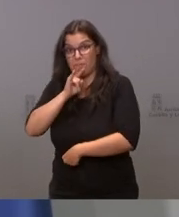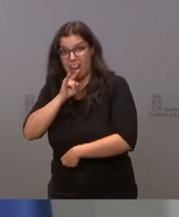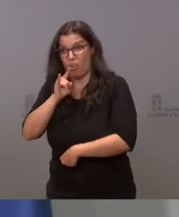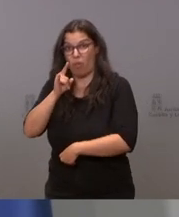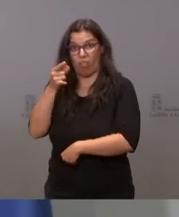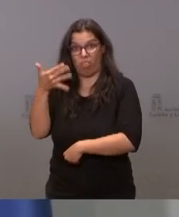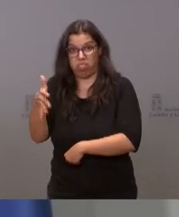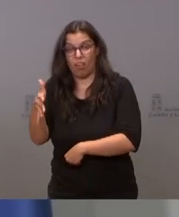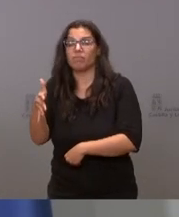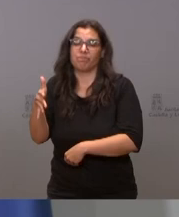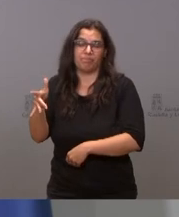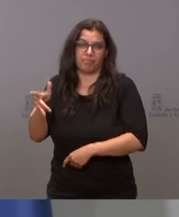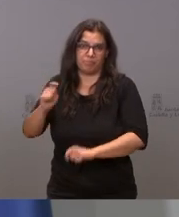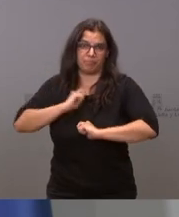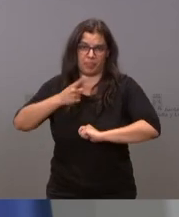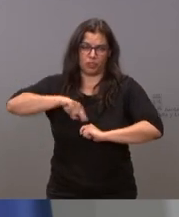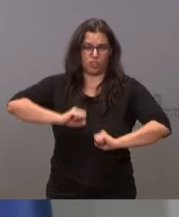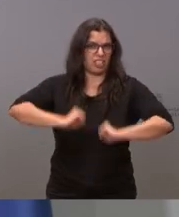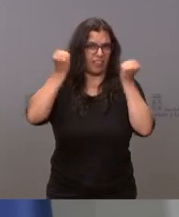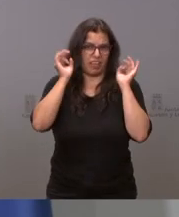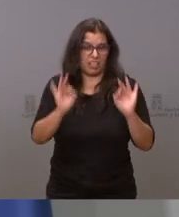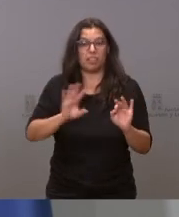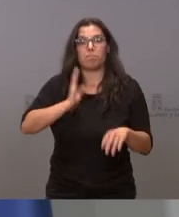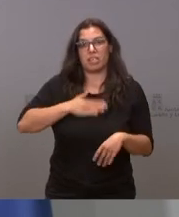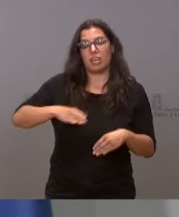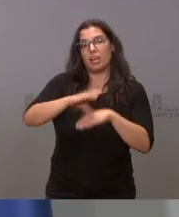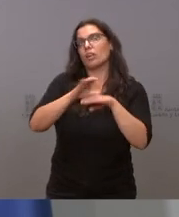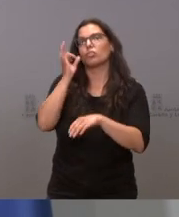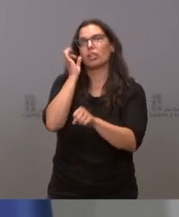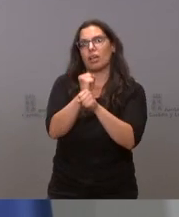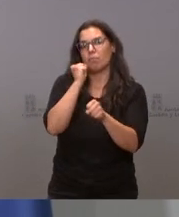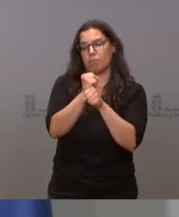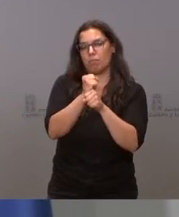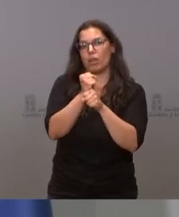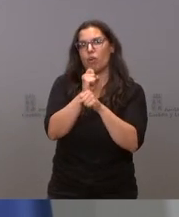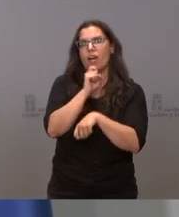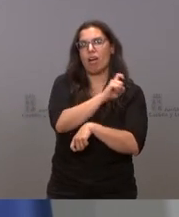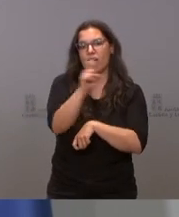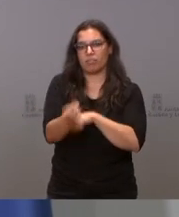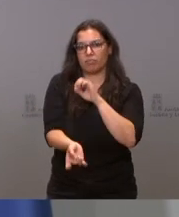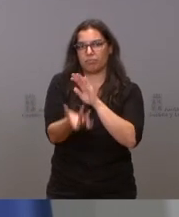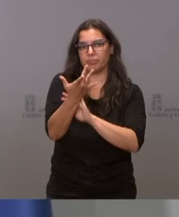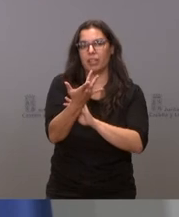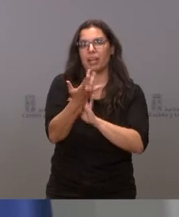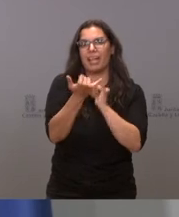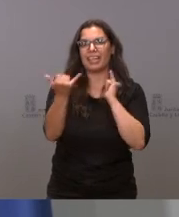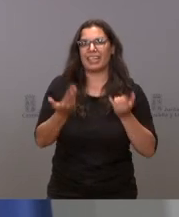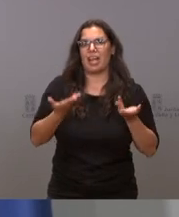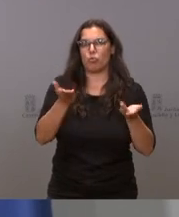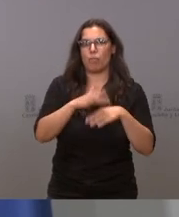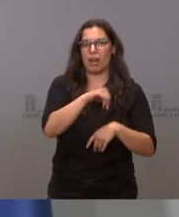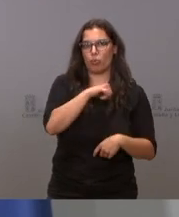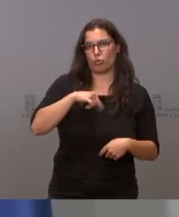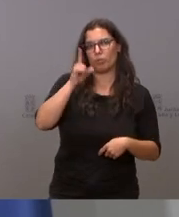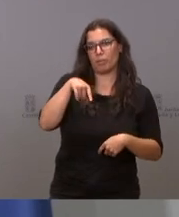ayudas si es preciso ya le digo que mañana la consejera de empleo va a anunciar una línea de ayudas para los autónomos que también va a paliar en